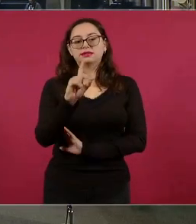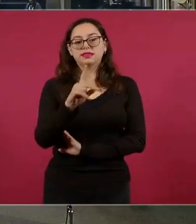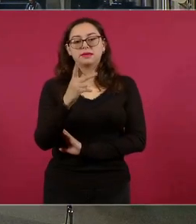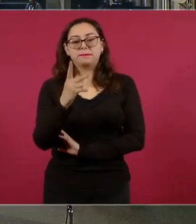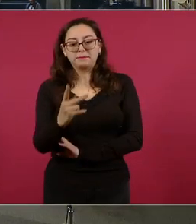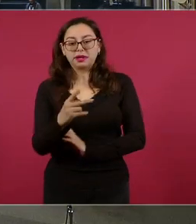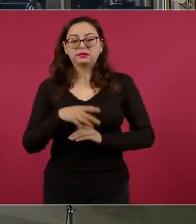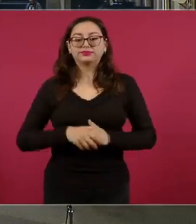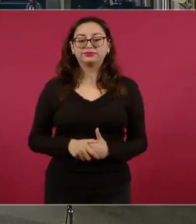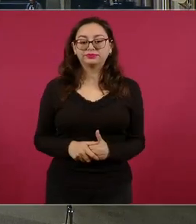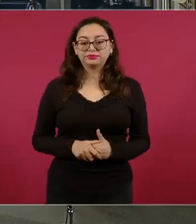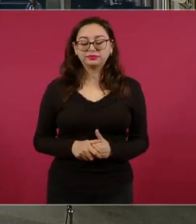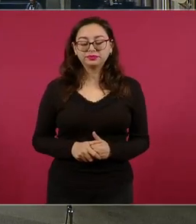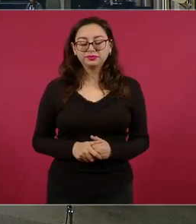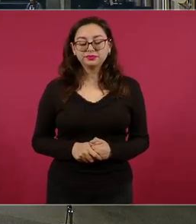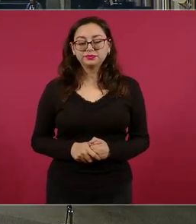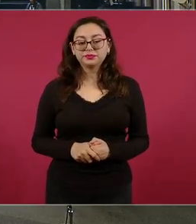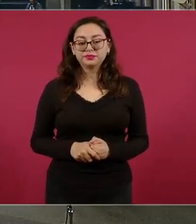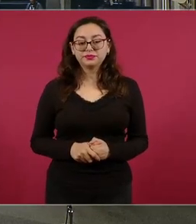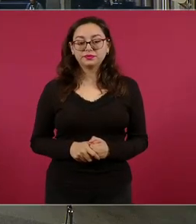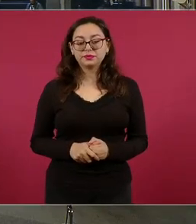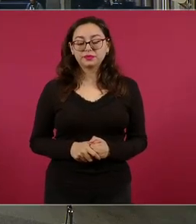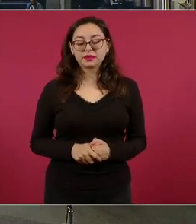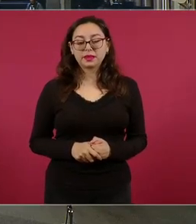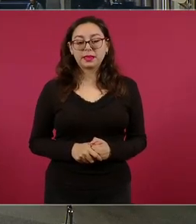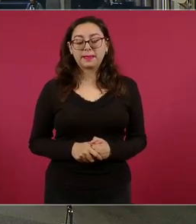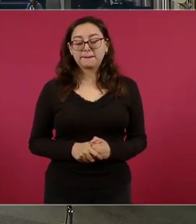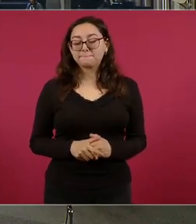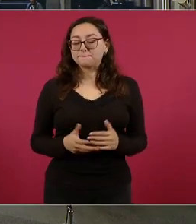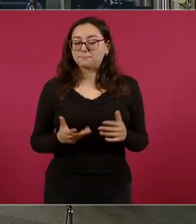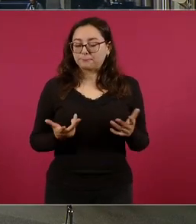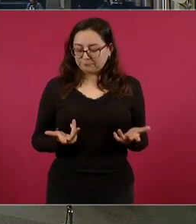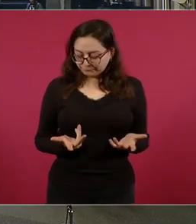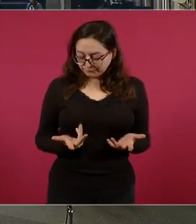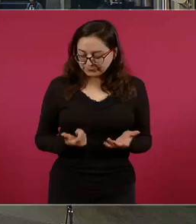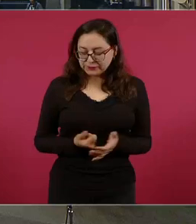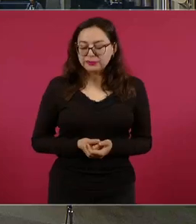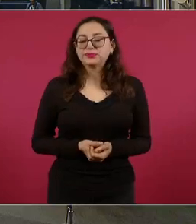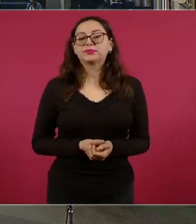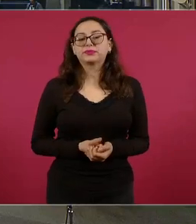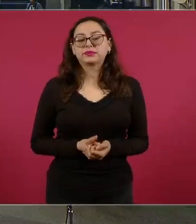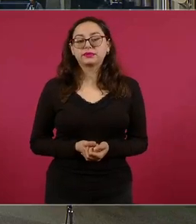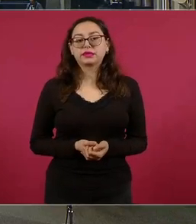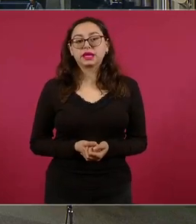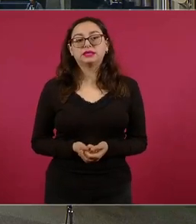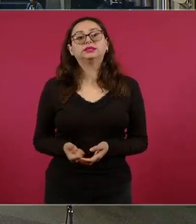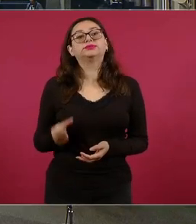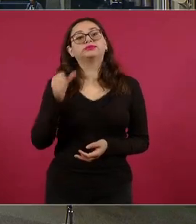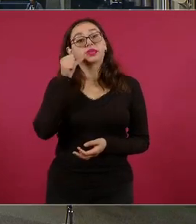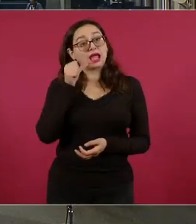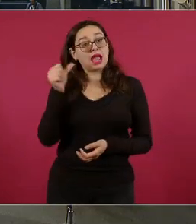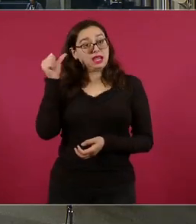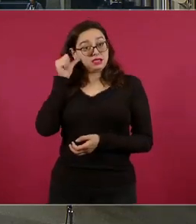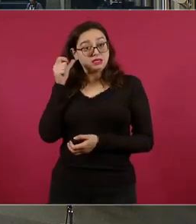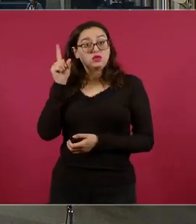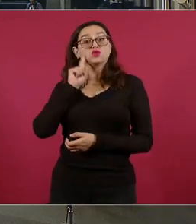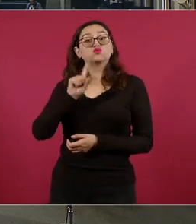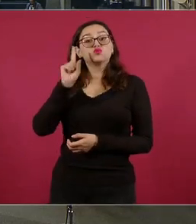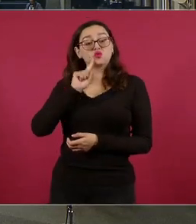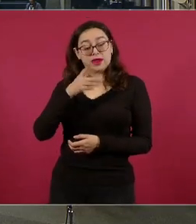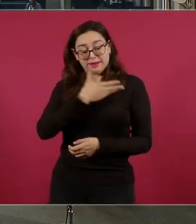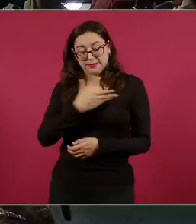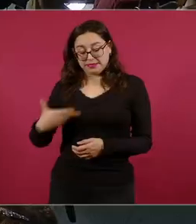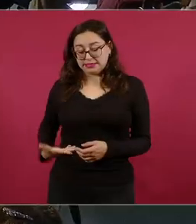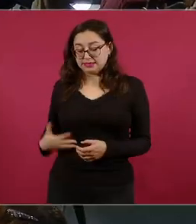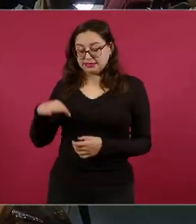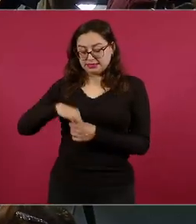Quiero preguntar, ayer la presidenta virtualmente electa Claudia Sheinbaum dijo